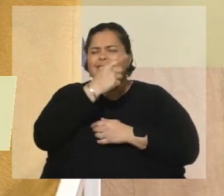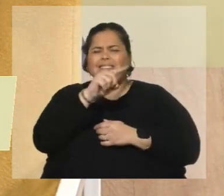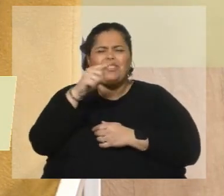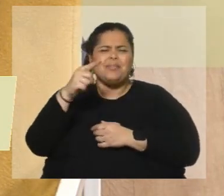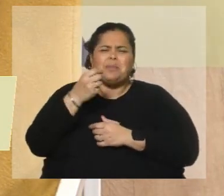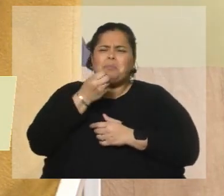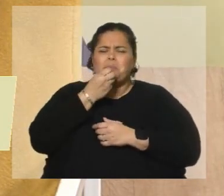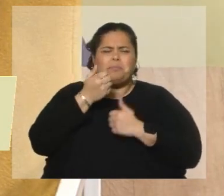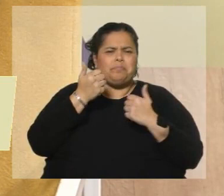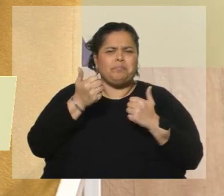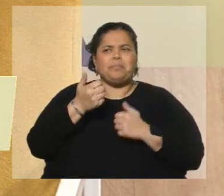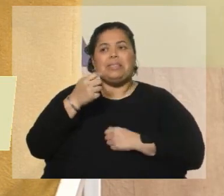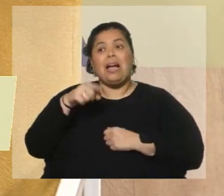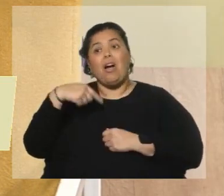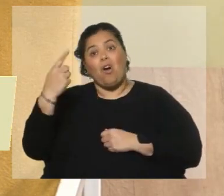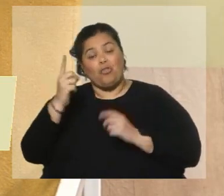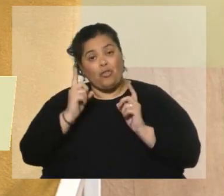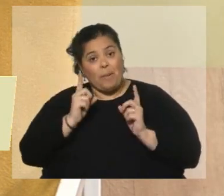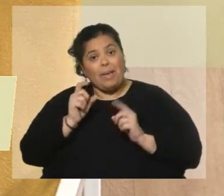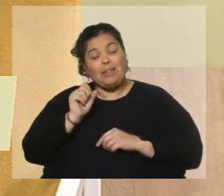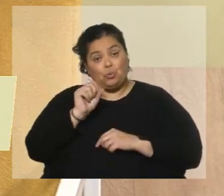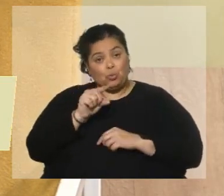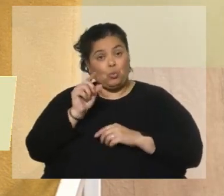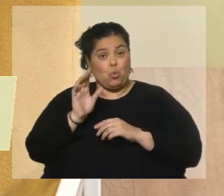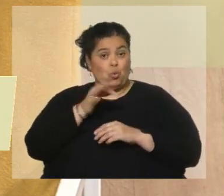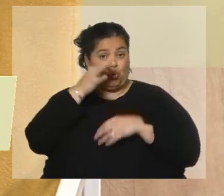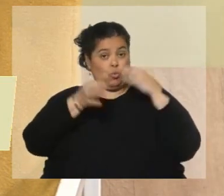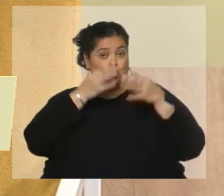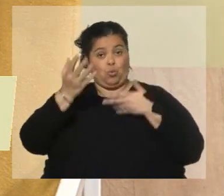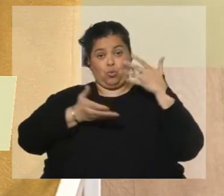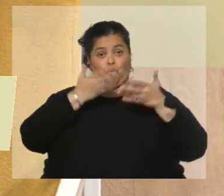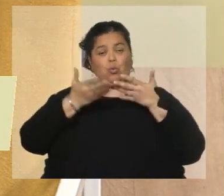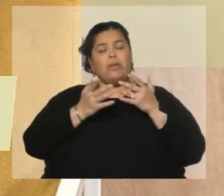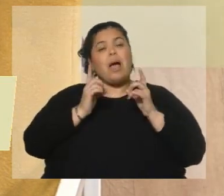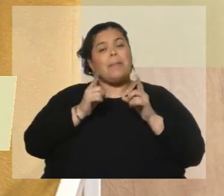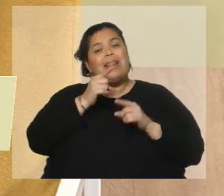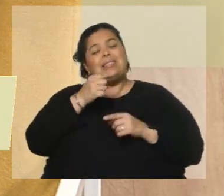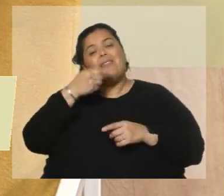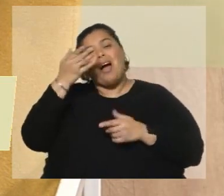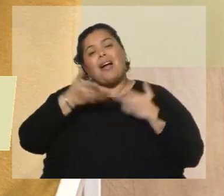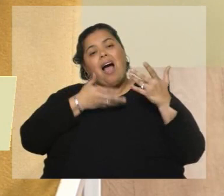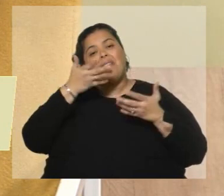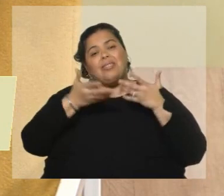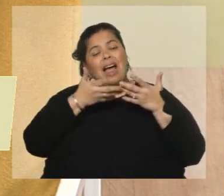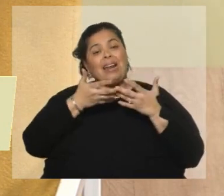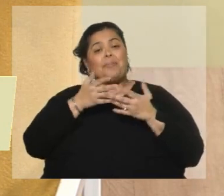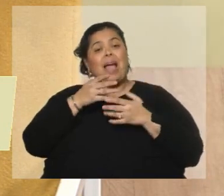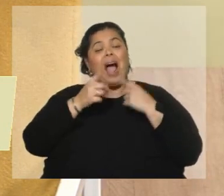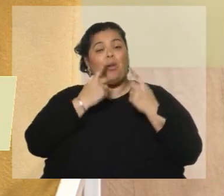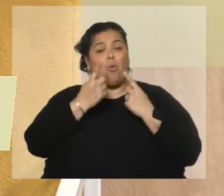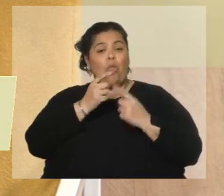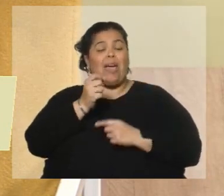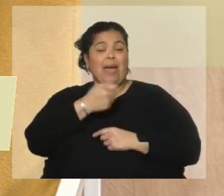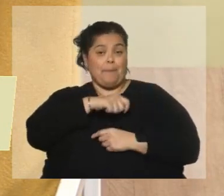repertorio. Pero también en su recital, aparte de las áreas de ópera, va a hacer canciones españolas y